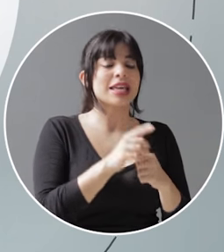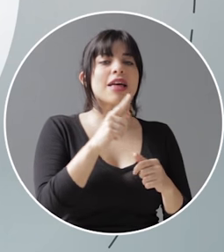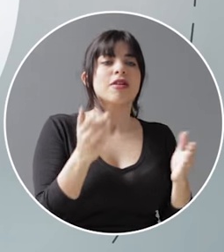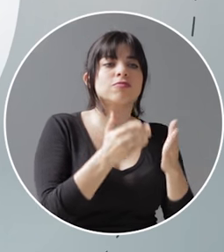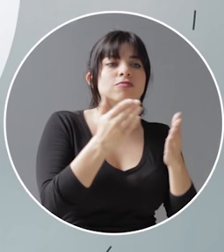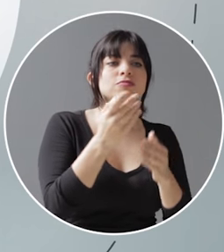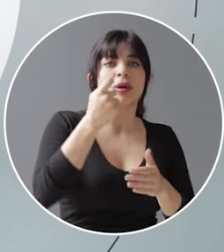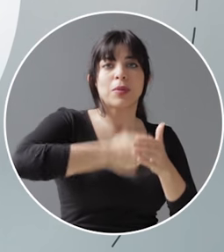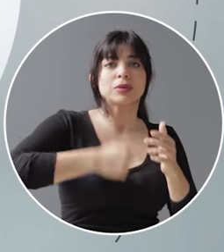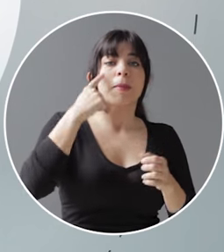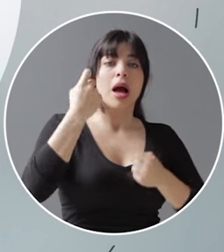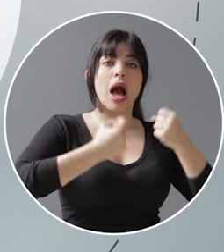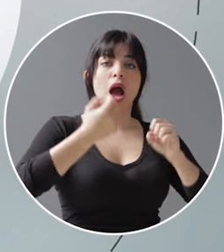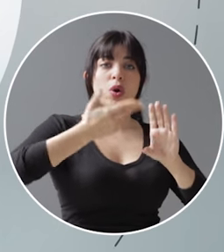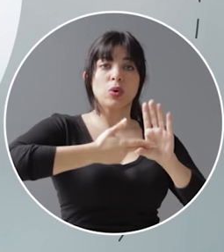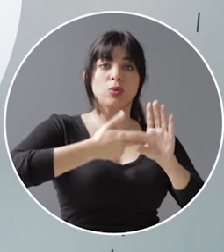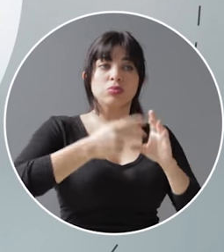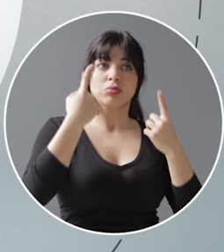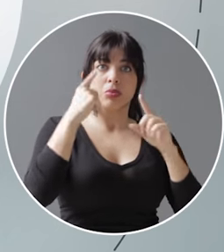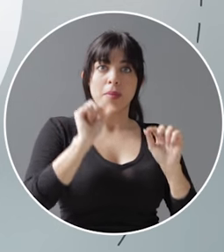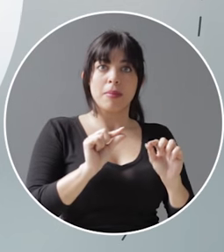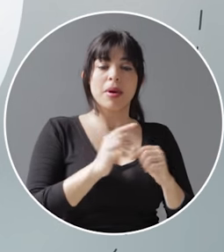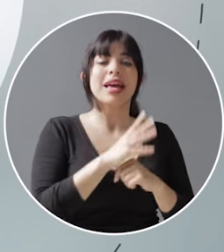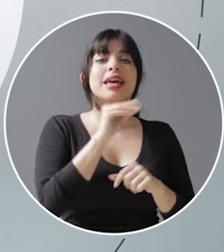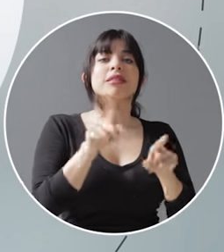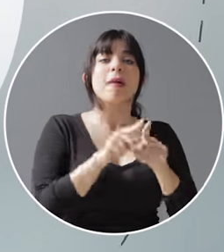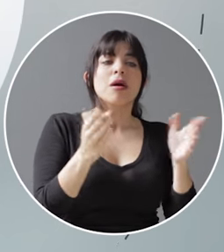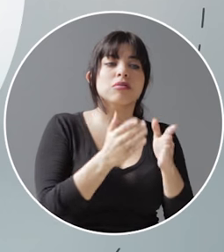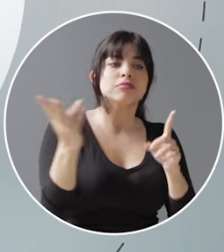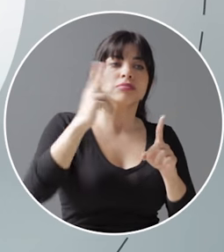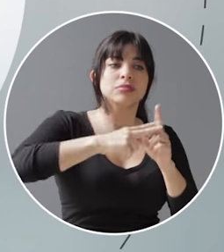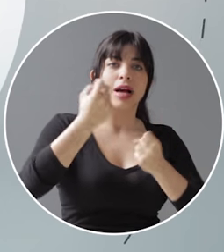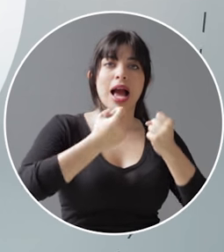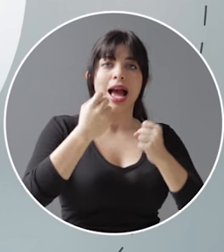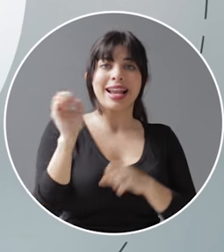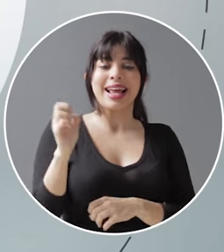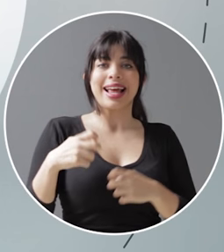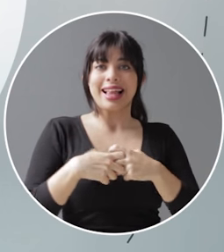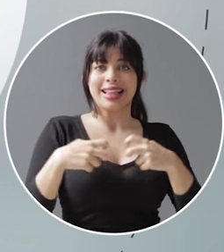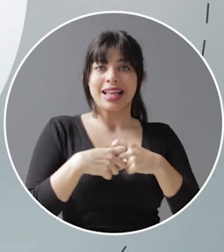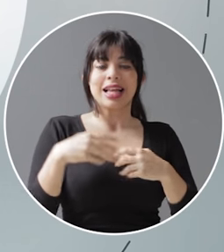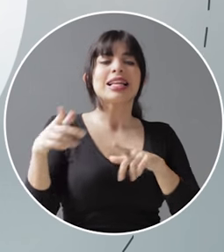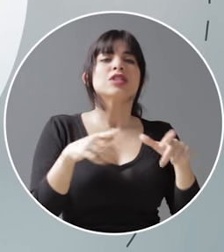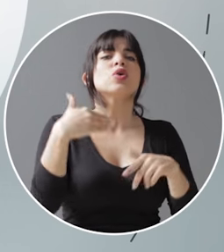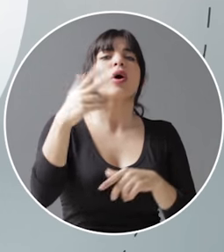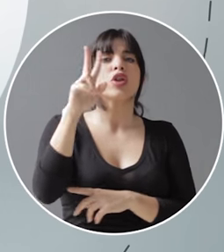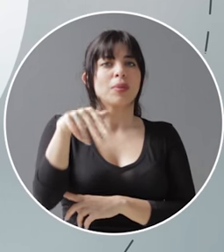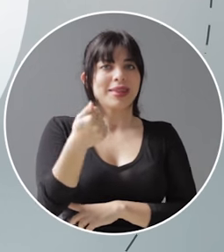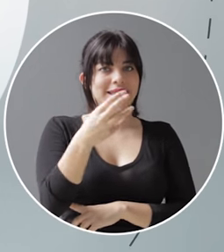fiscales para vehículos eficientes y la incorporación del transporte eléctrico estará listo en el 2016.